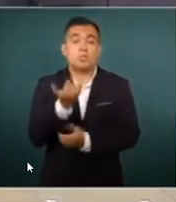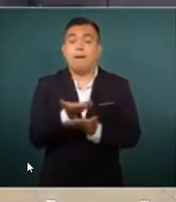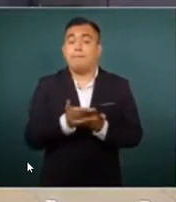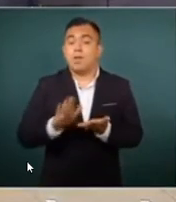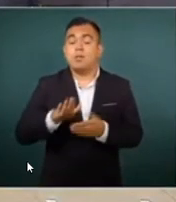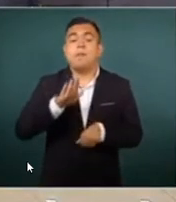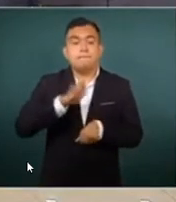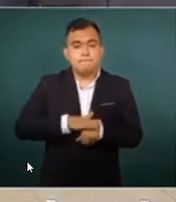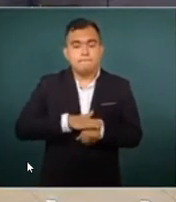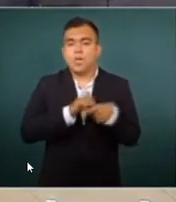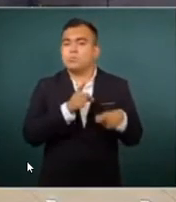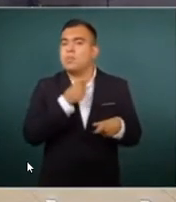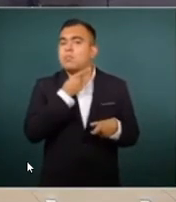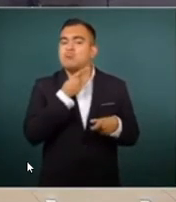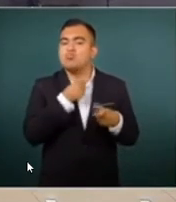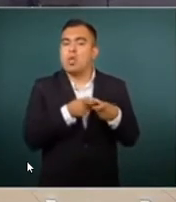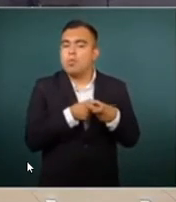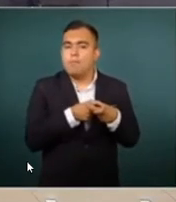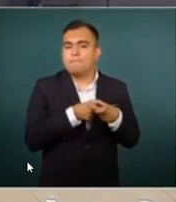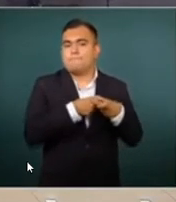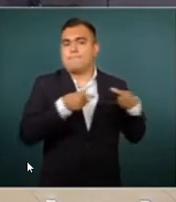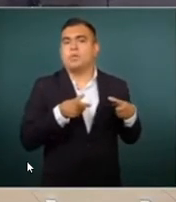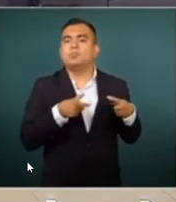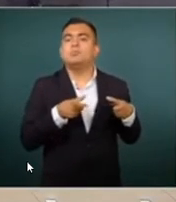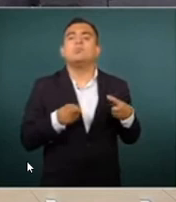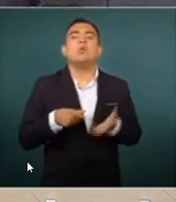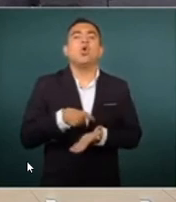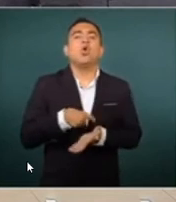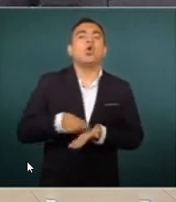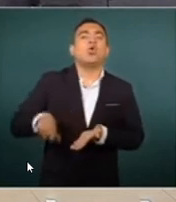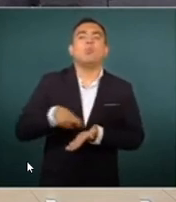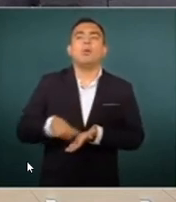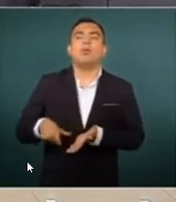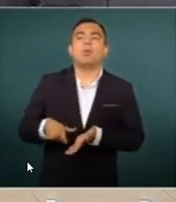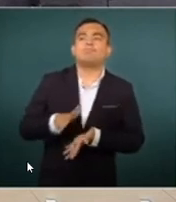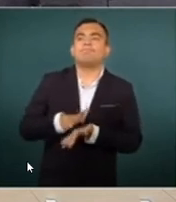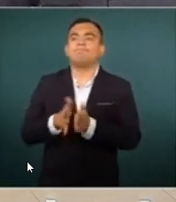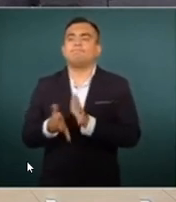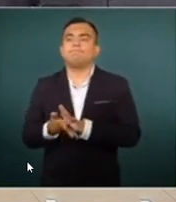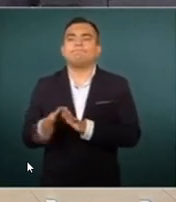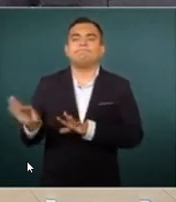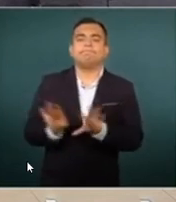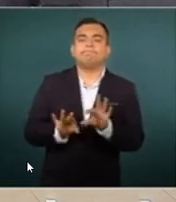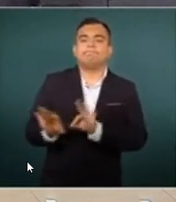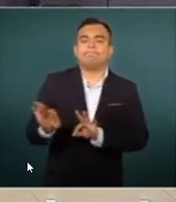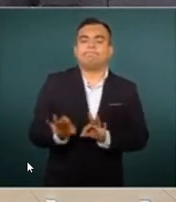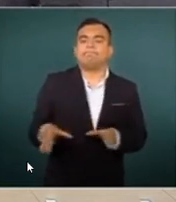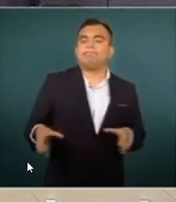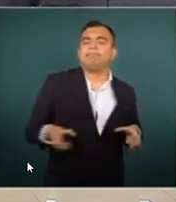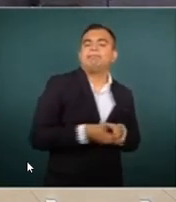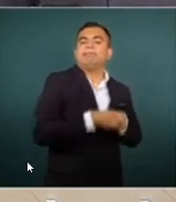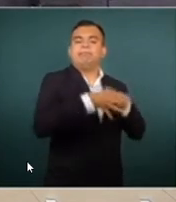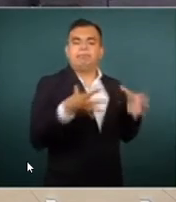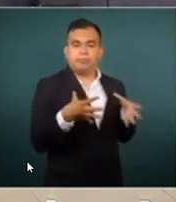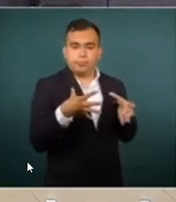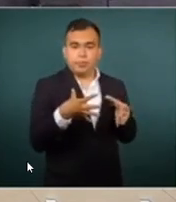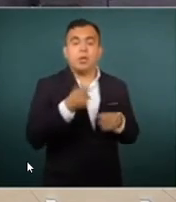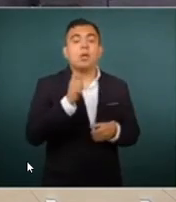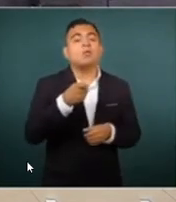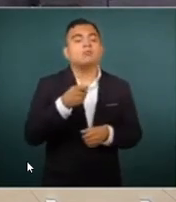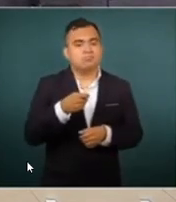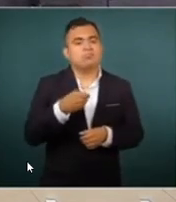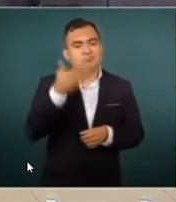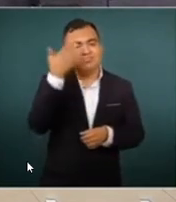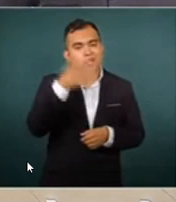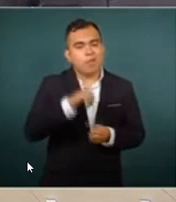diputados de su grupo mediante la compra de representantes electos de otros partidos. La consecuencia ha sido la asfixia del pluralismo de la